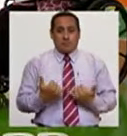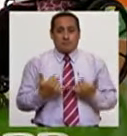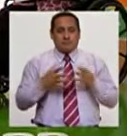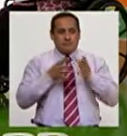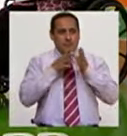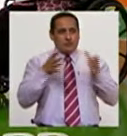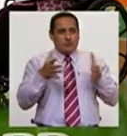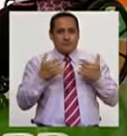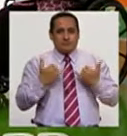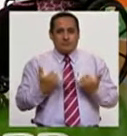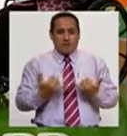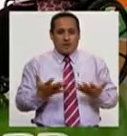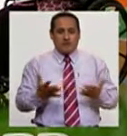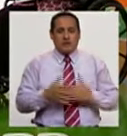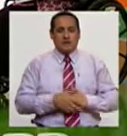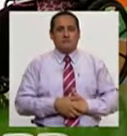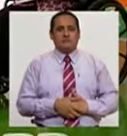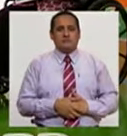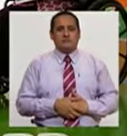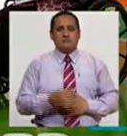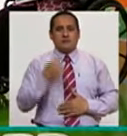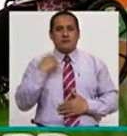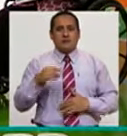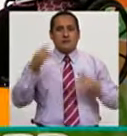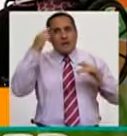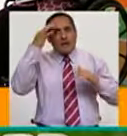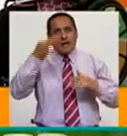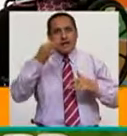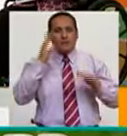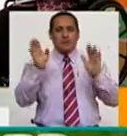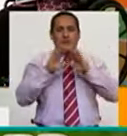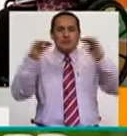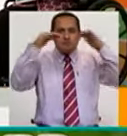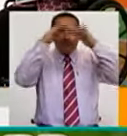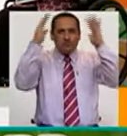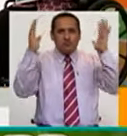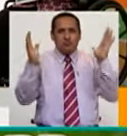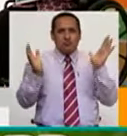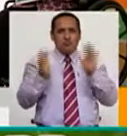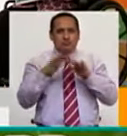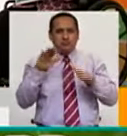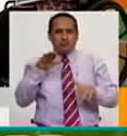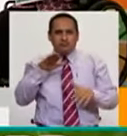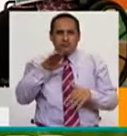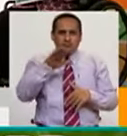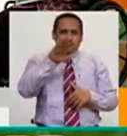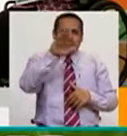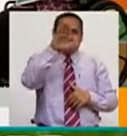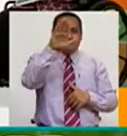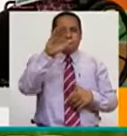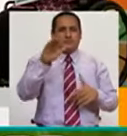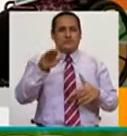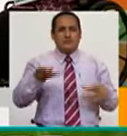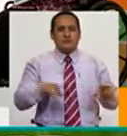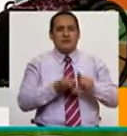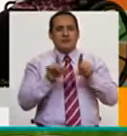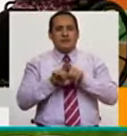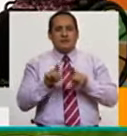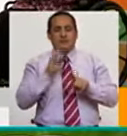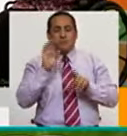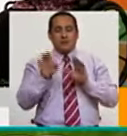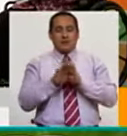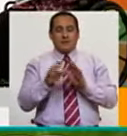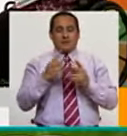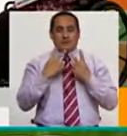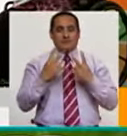estar, no sé, pues, en una nave galáctica y nosotros somos cada uno... Es que tu set